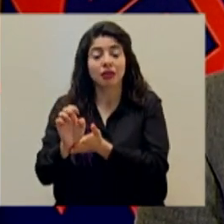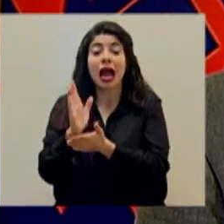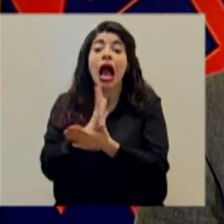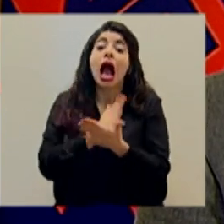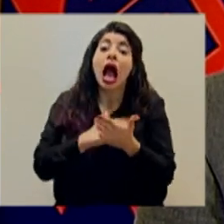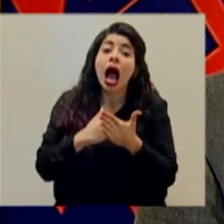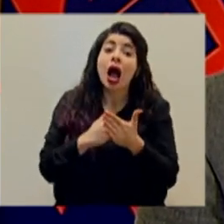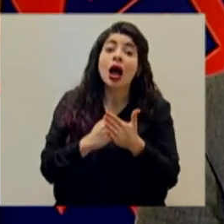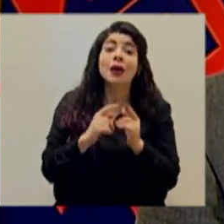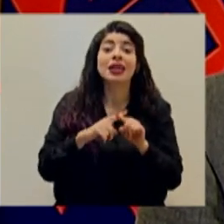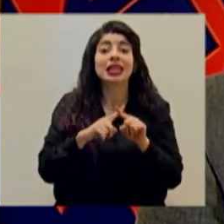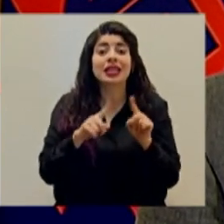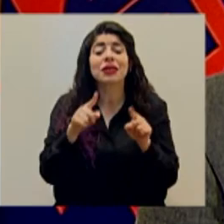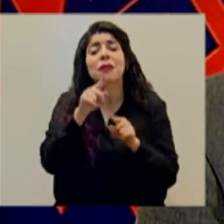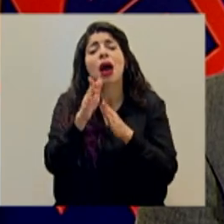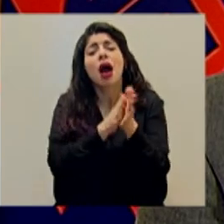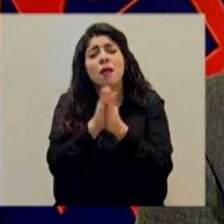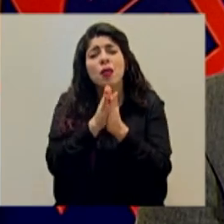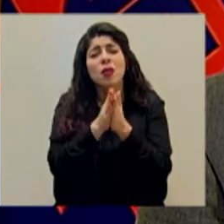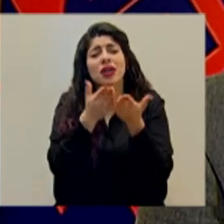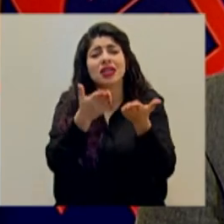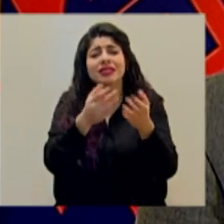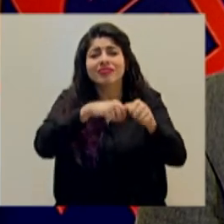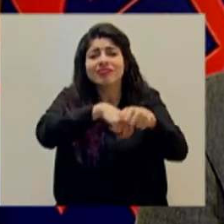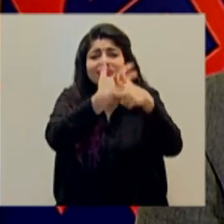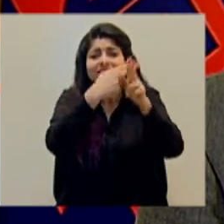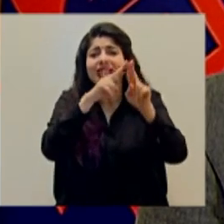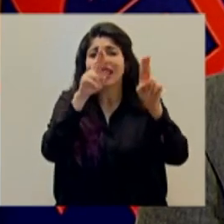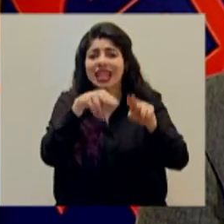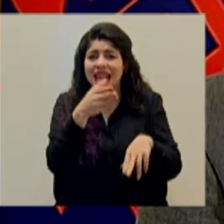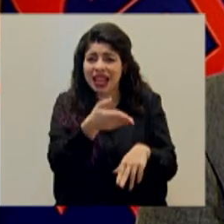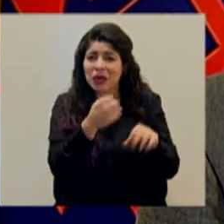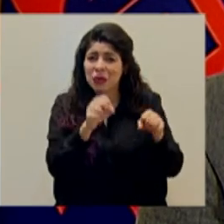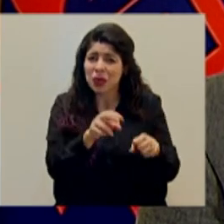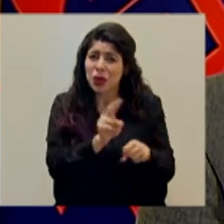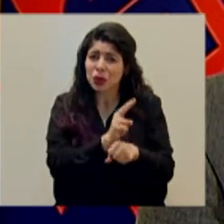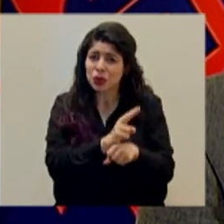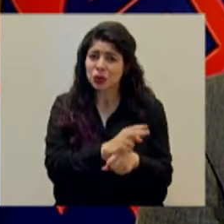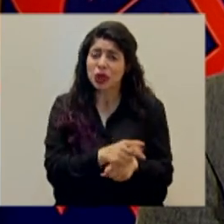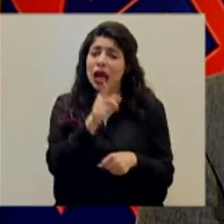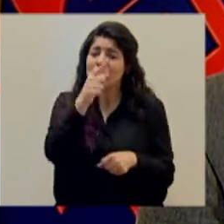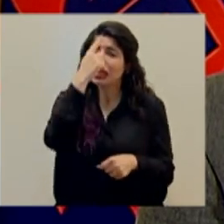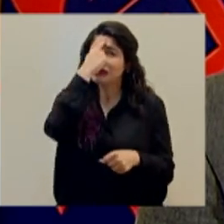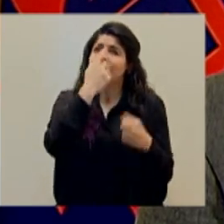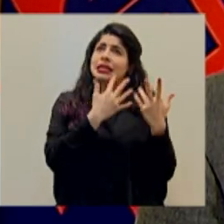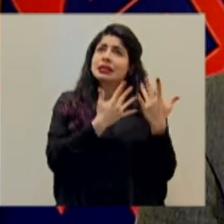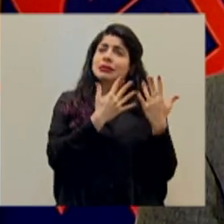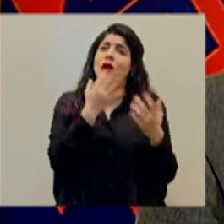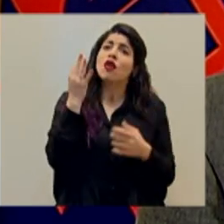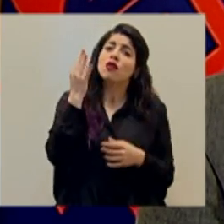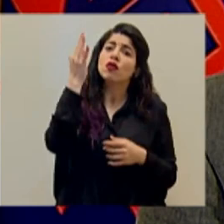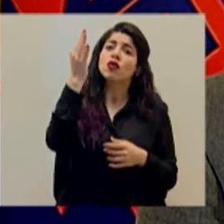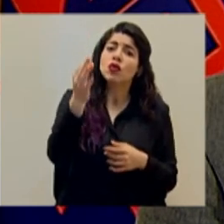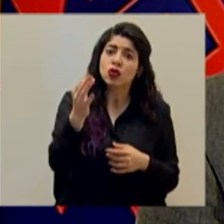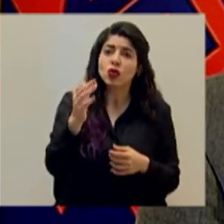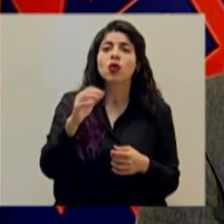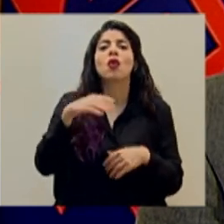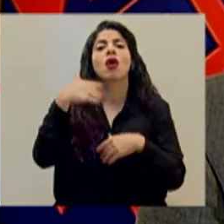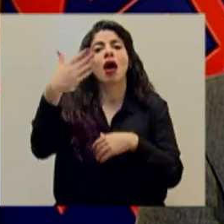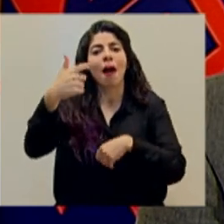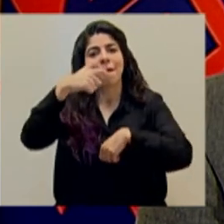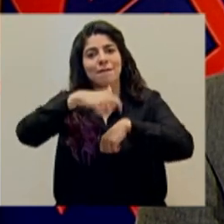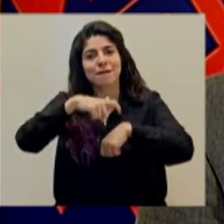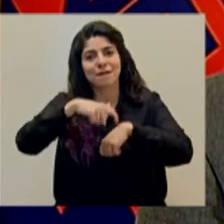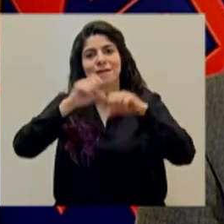distinto, pero aprovechemos los medios virtuales y vendrán con la esperanza de que vendrán momentos para celebrar